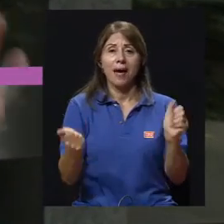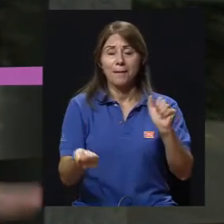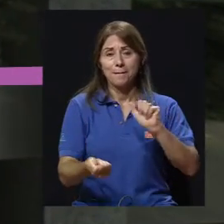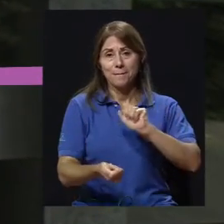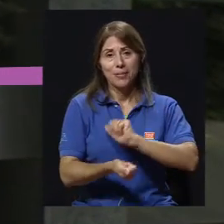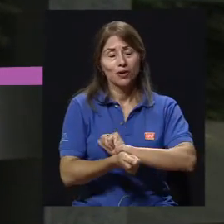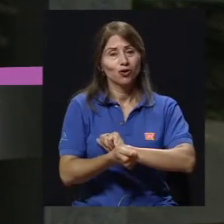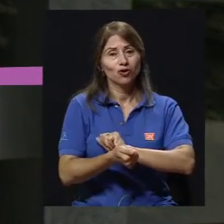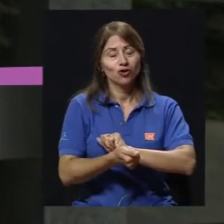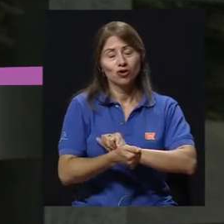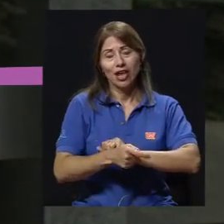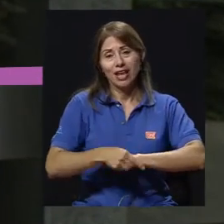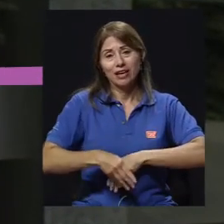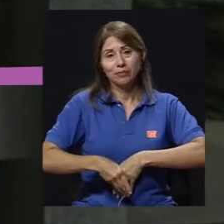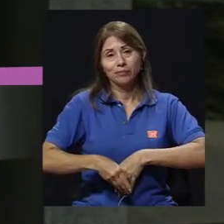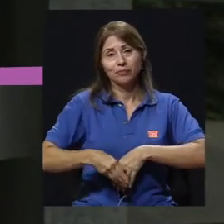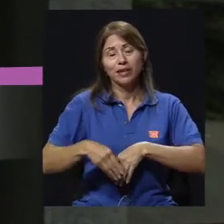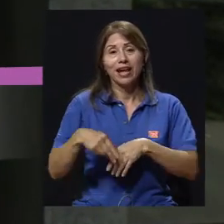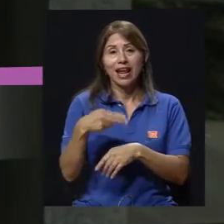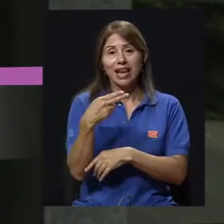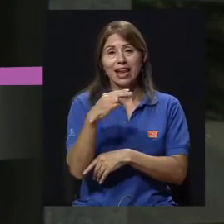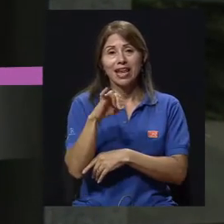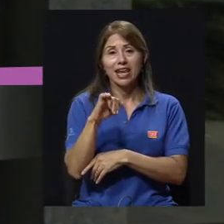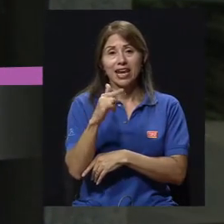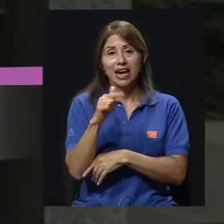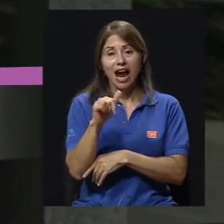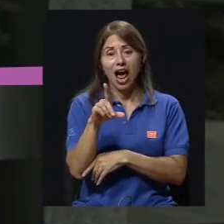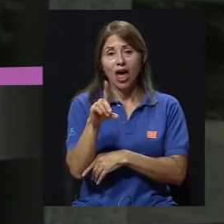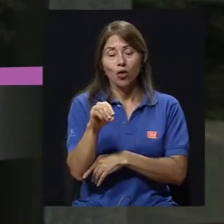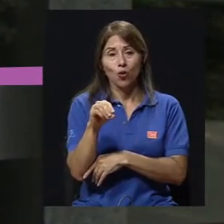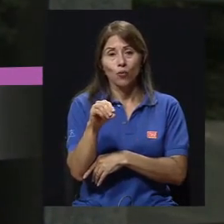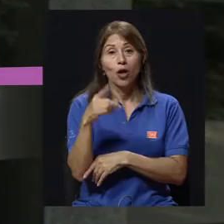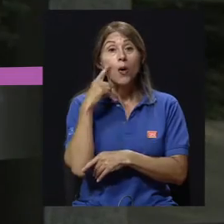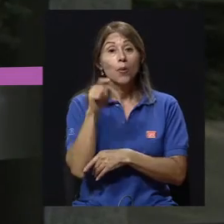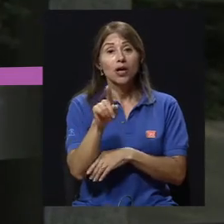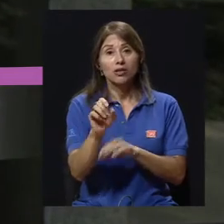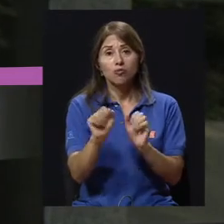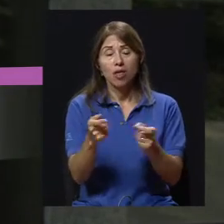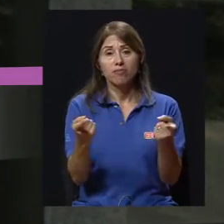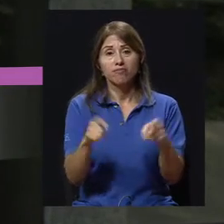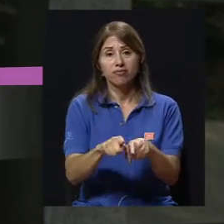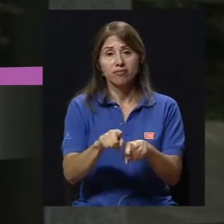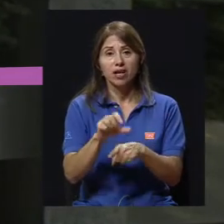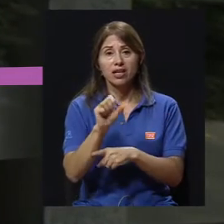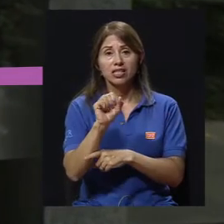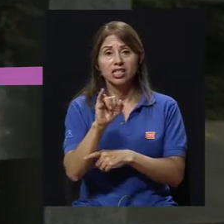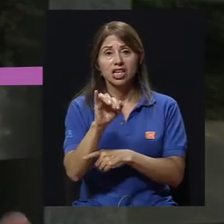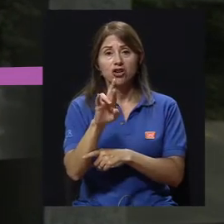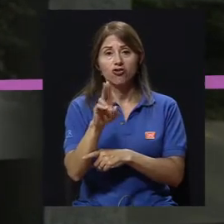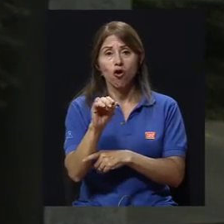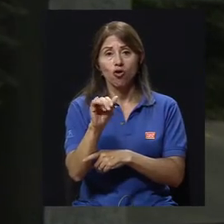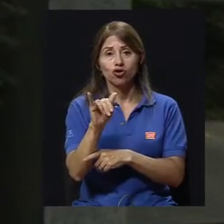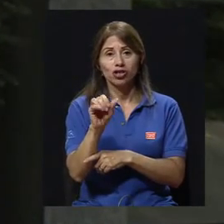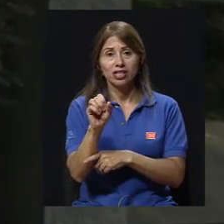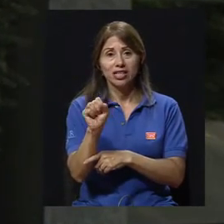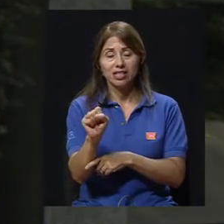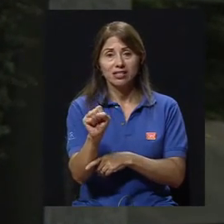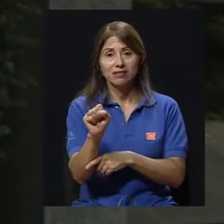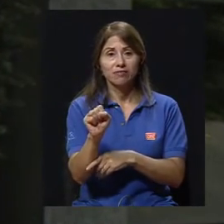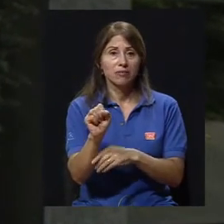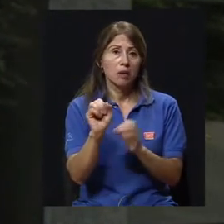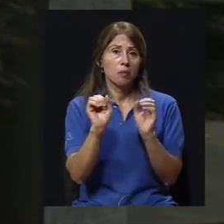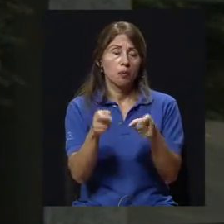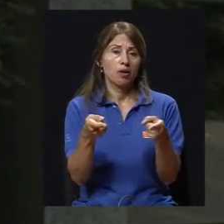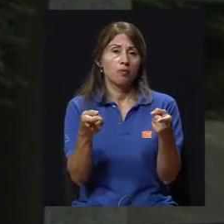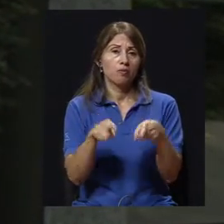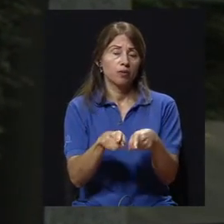estructura del hígado, porque este tipo de hepatitis te lleva a cirrosis, con todas sus manifestaciones, de